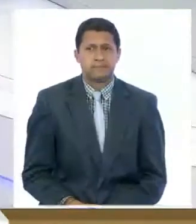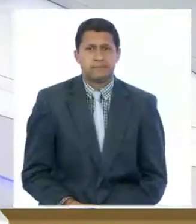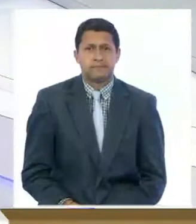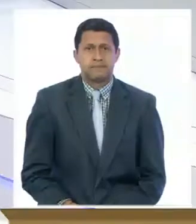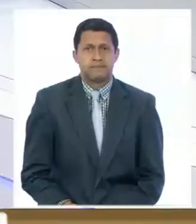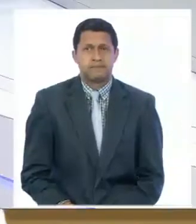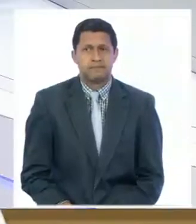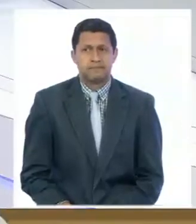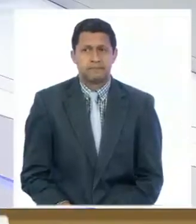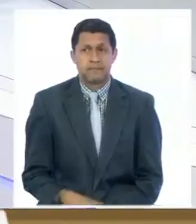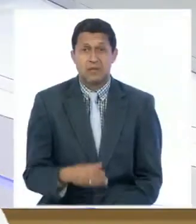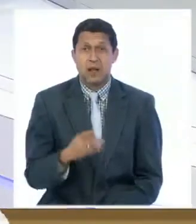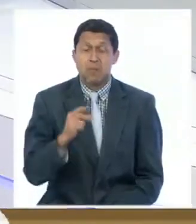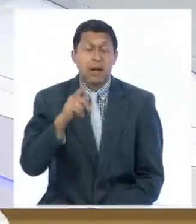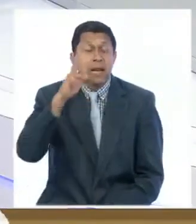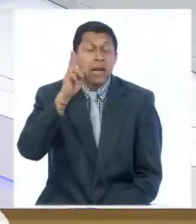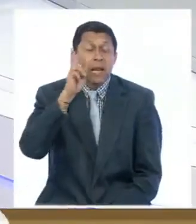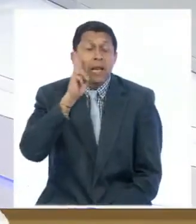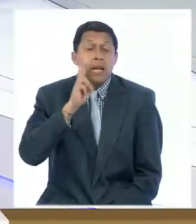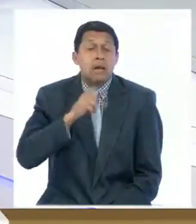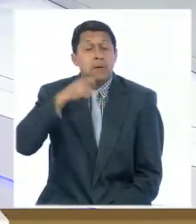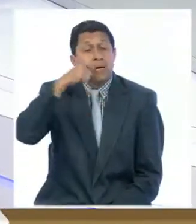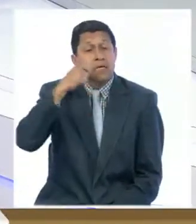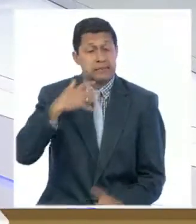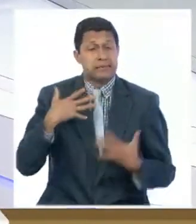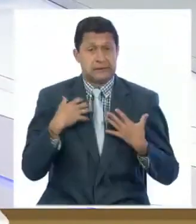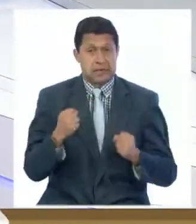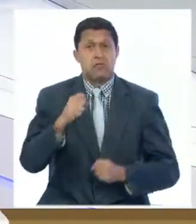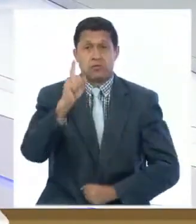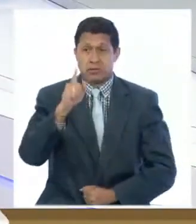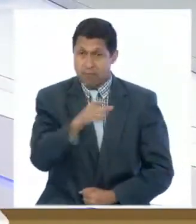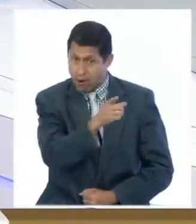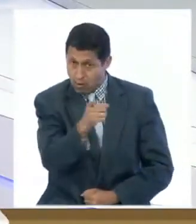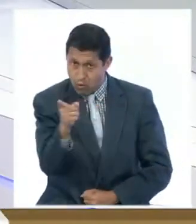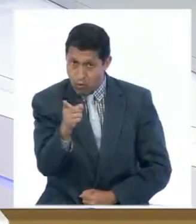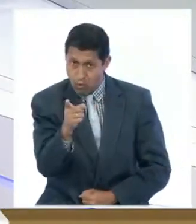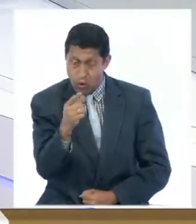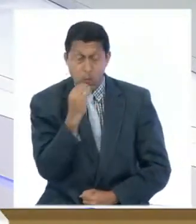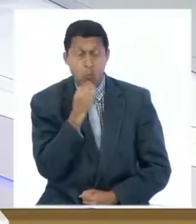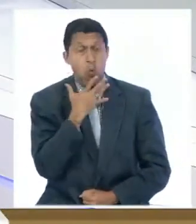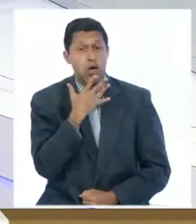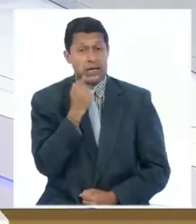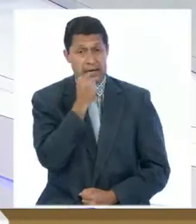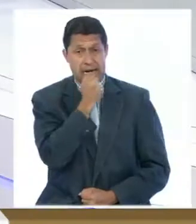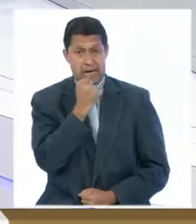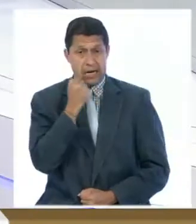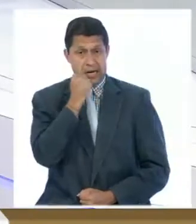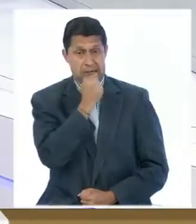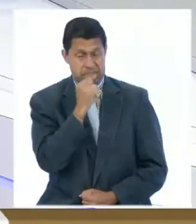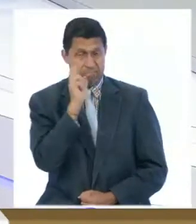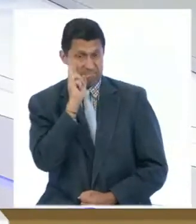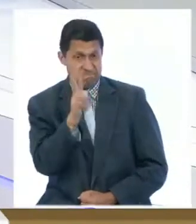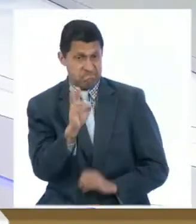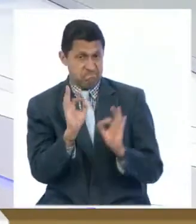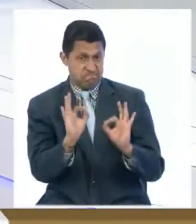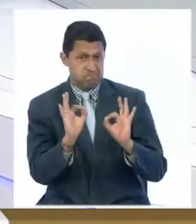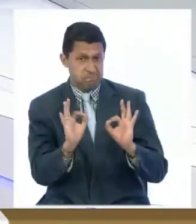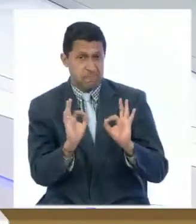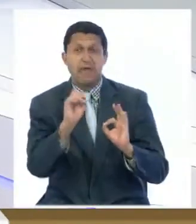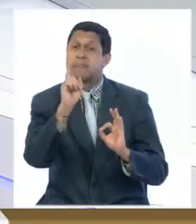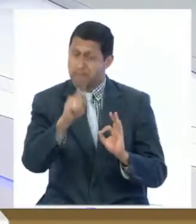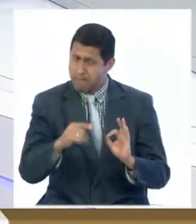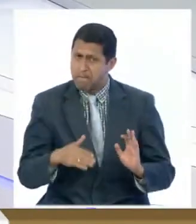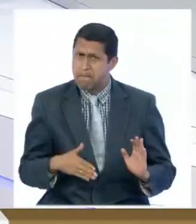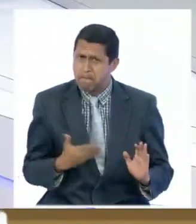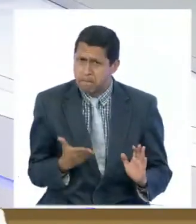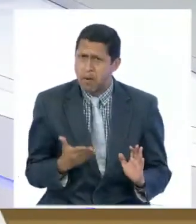Y la buena higiene bucal le proporciona salud y también con ello la estética necesaria para verse bien y también poder